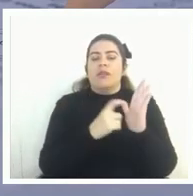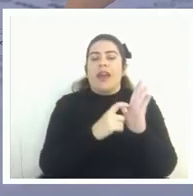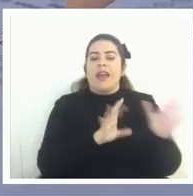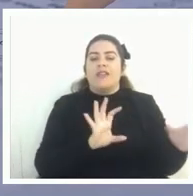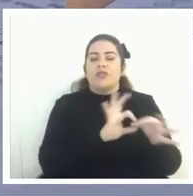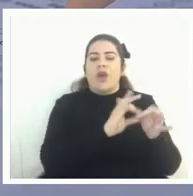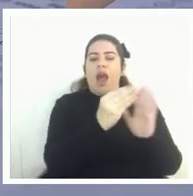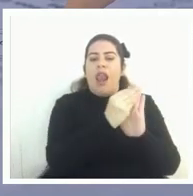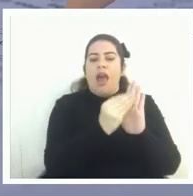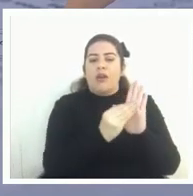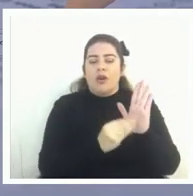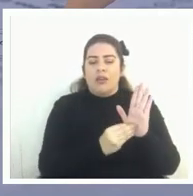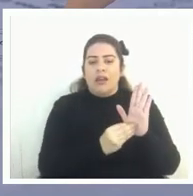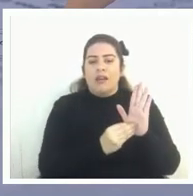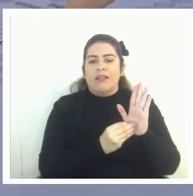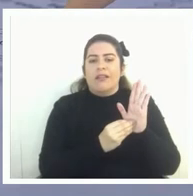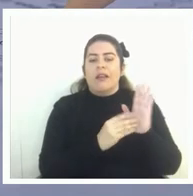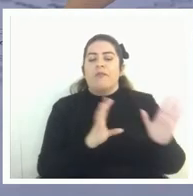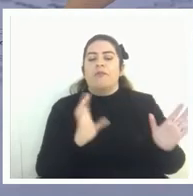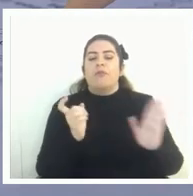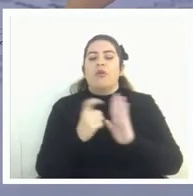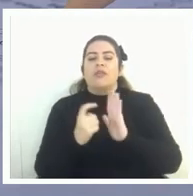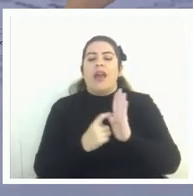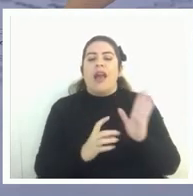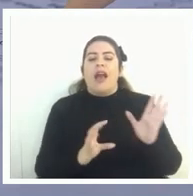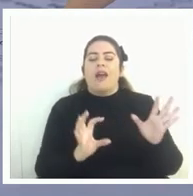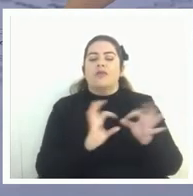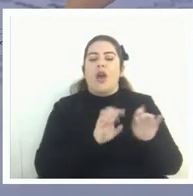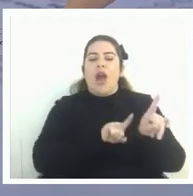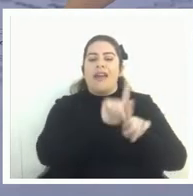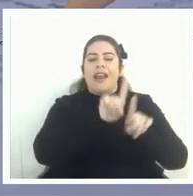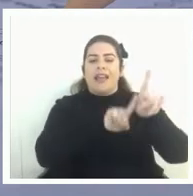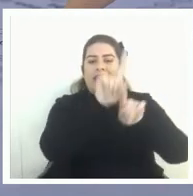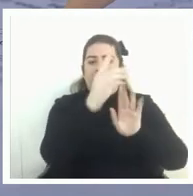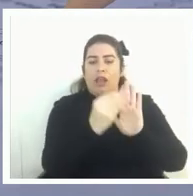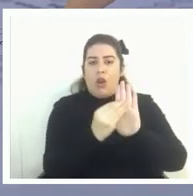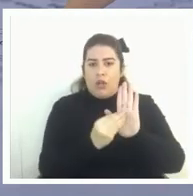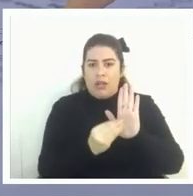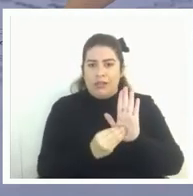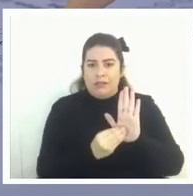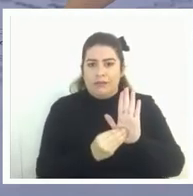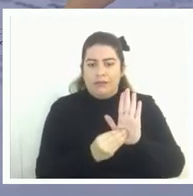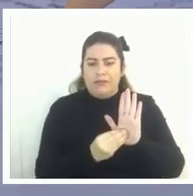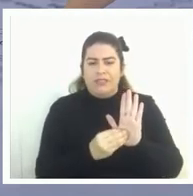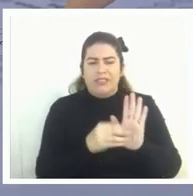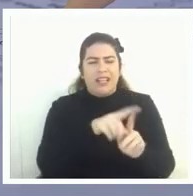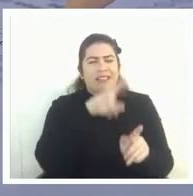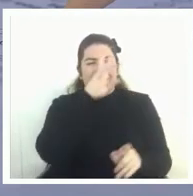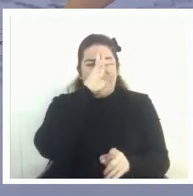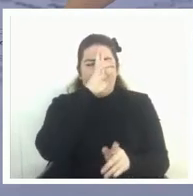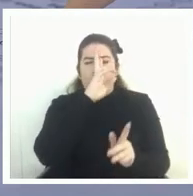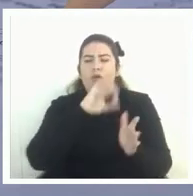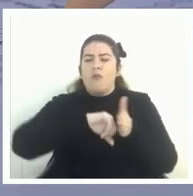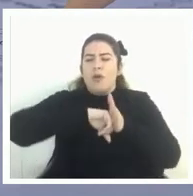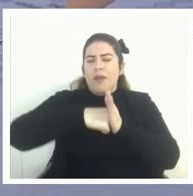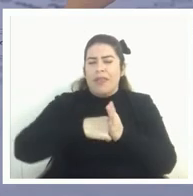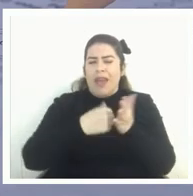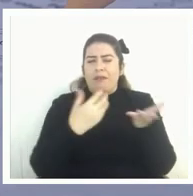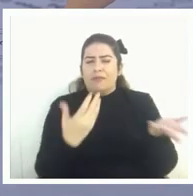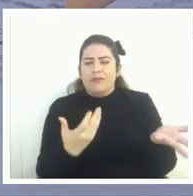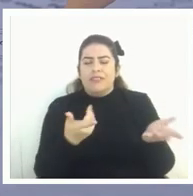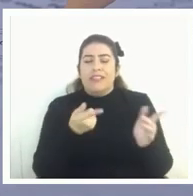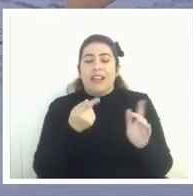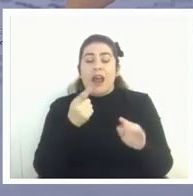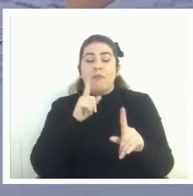notas y unos puntajes asociados al ranking de notas ya es extraño que promediemos eso de hecho a las pruebas se les exige